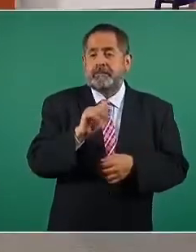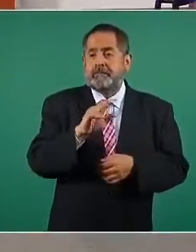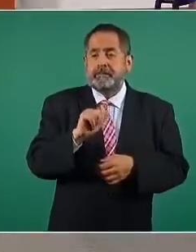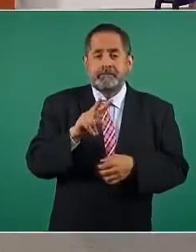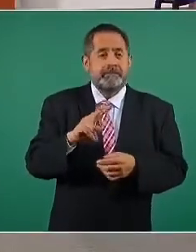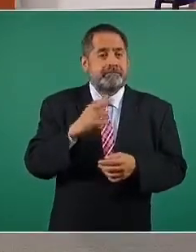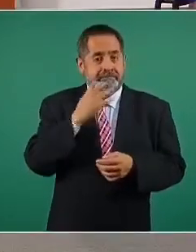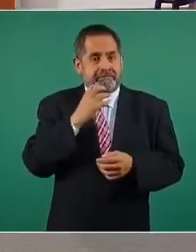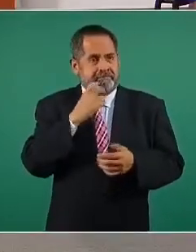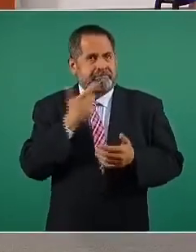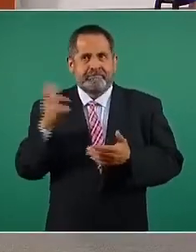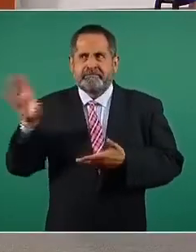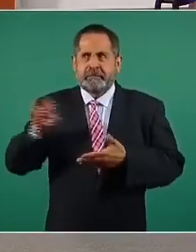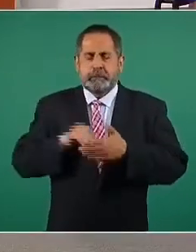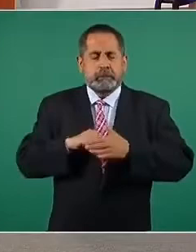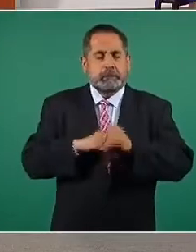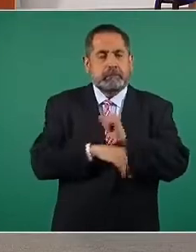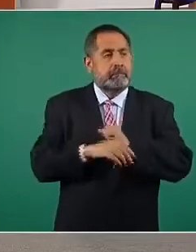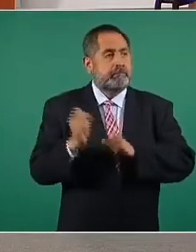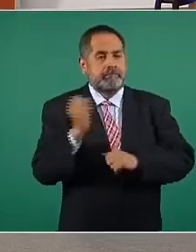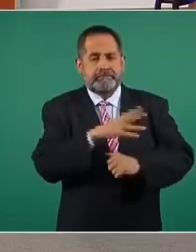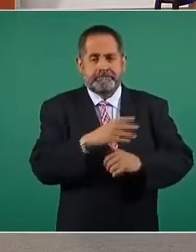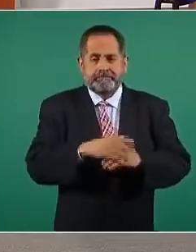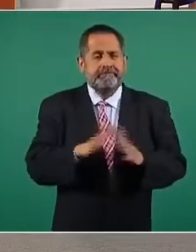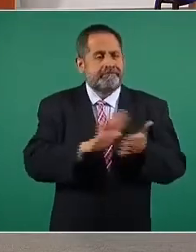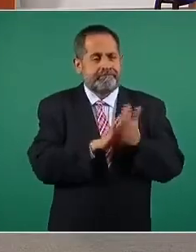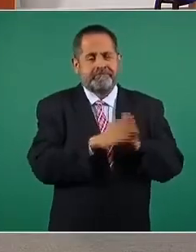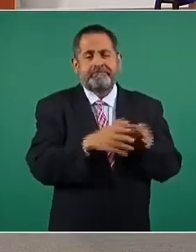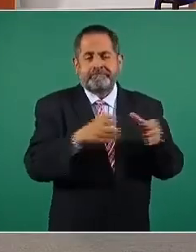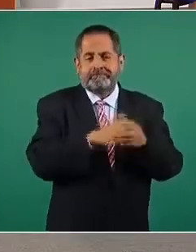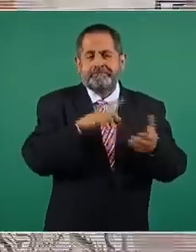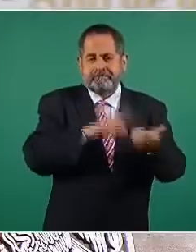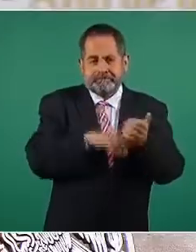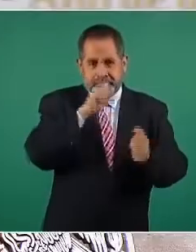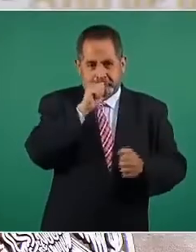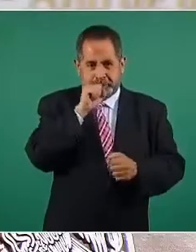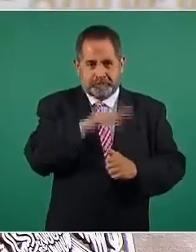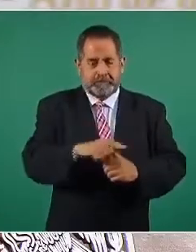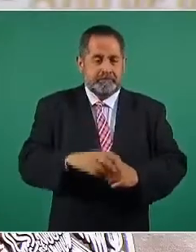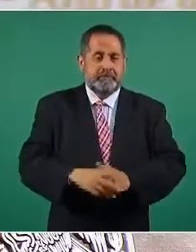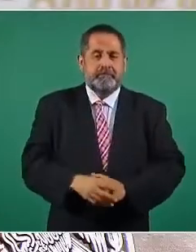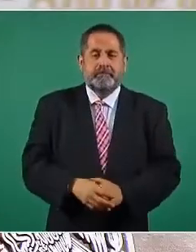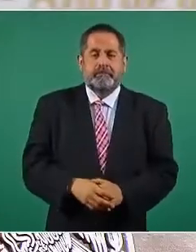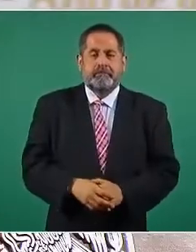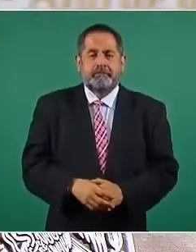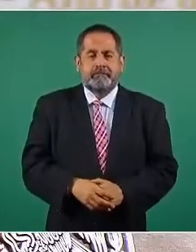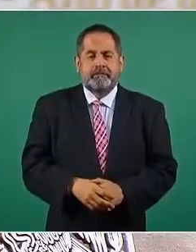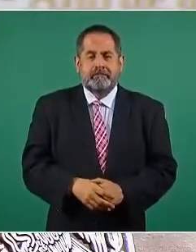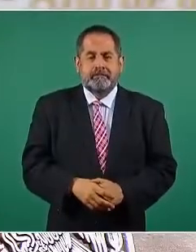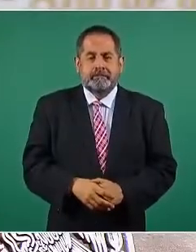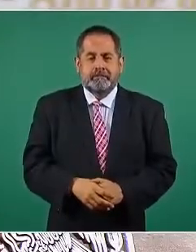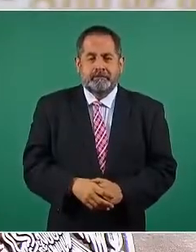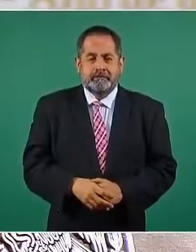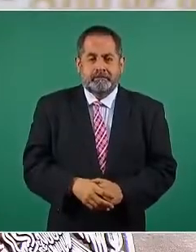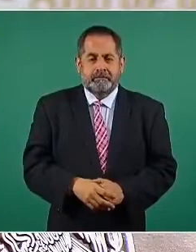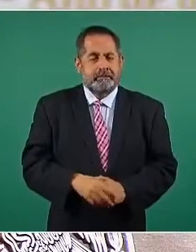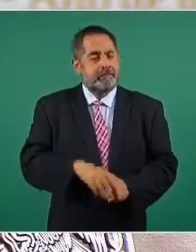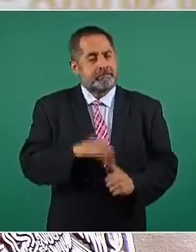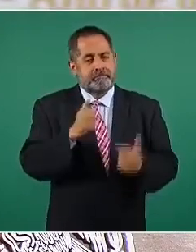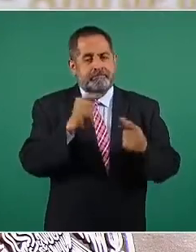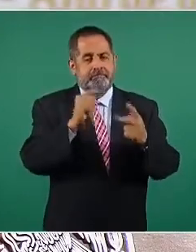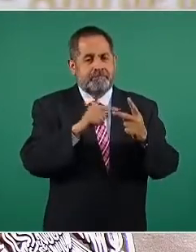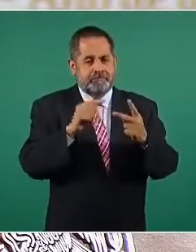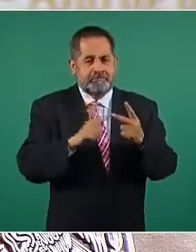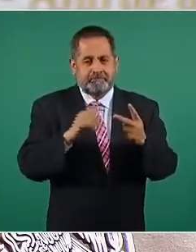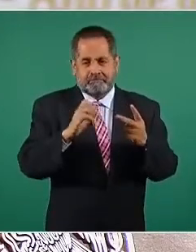ya en esta presentación vinculada con la generación del malware. Adelante, por favor. Constructora del Centro del